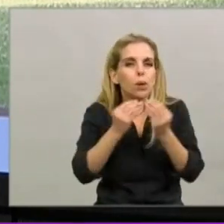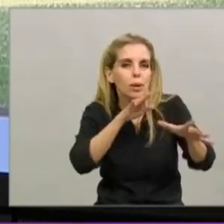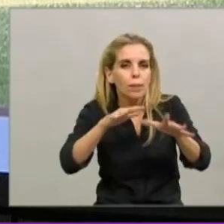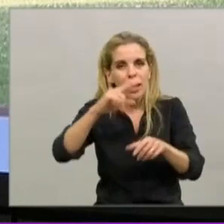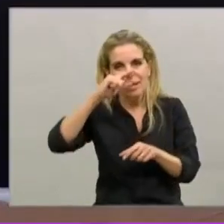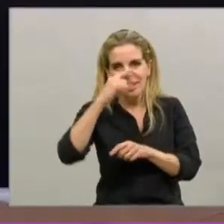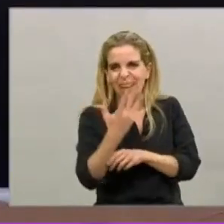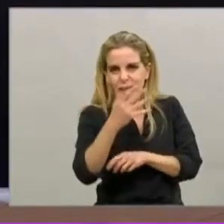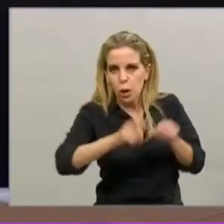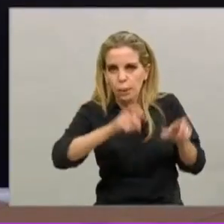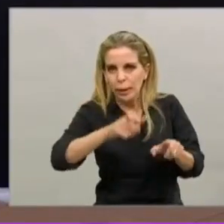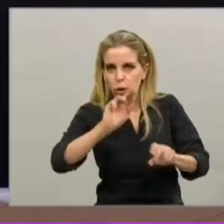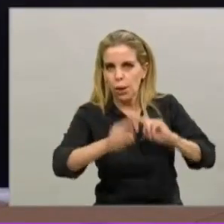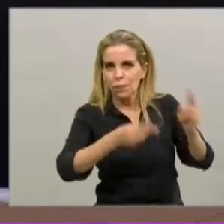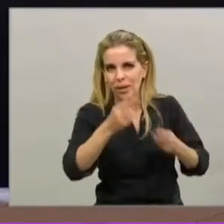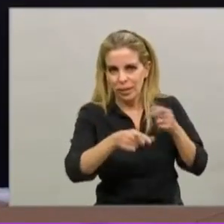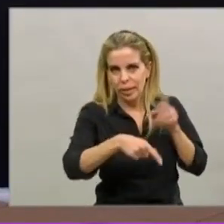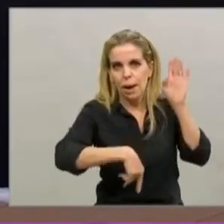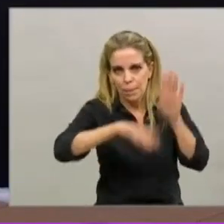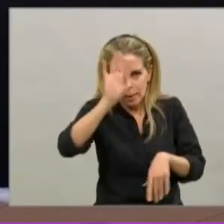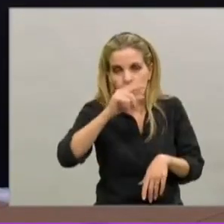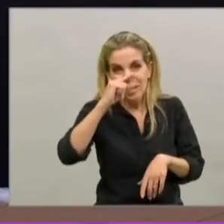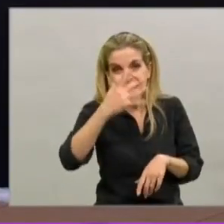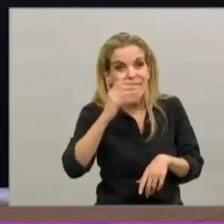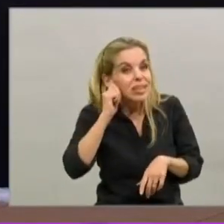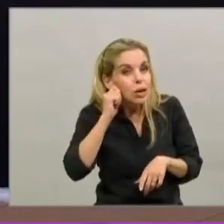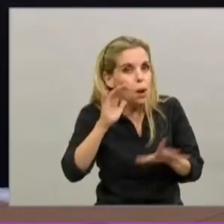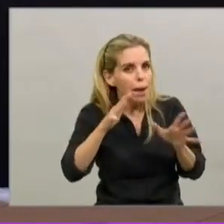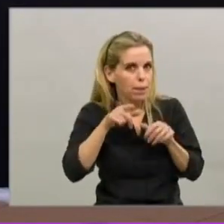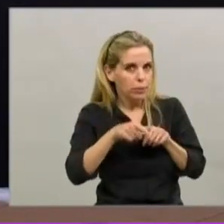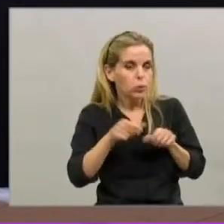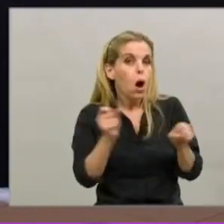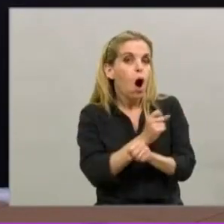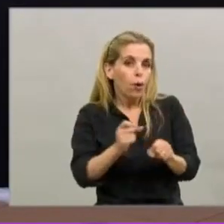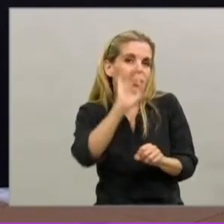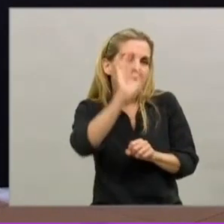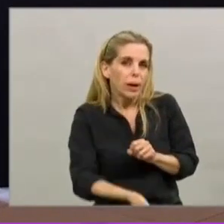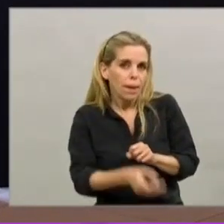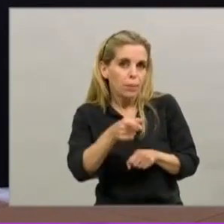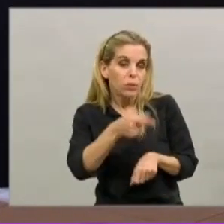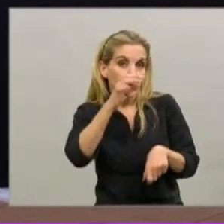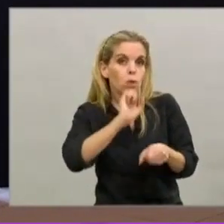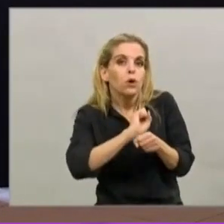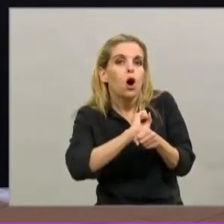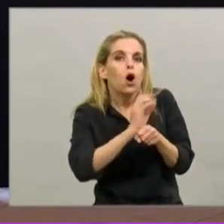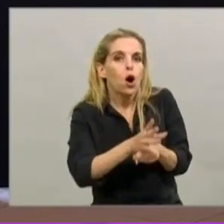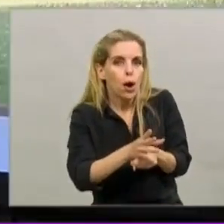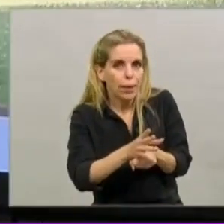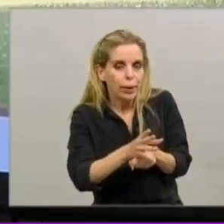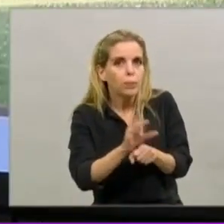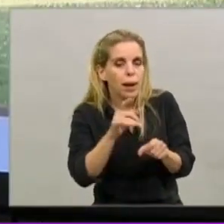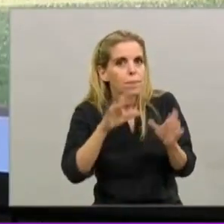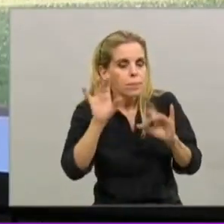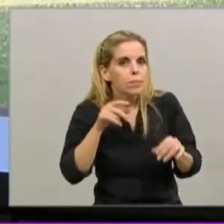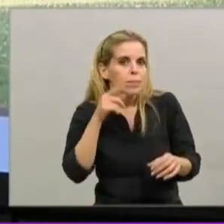años. O se confirma una vez más que esta enfermedad afecta o pone en riesgo de vida especialmente a los